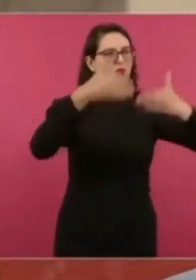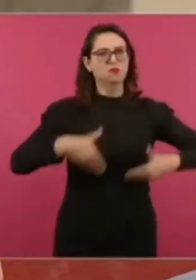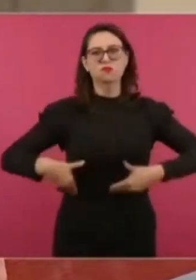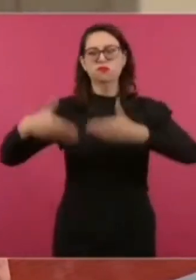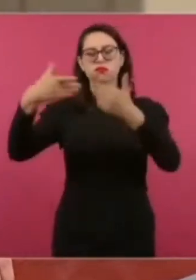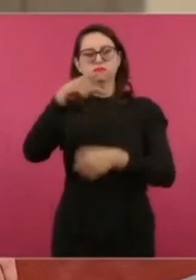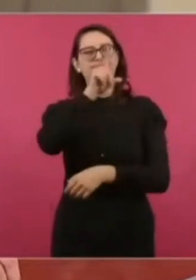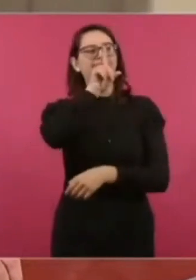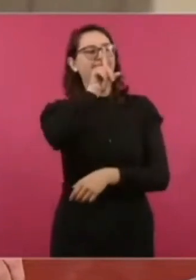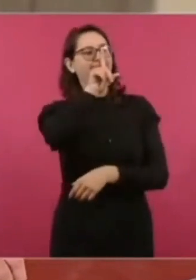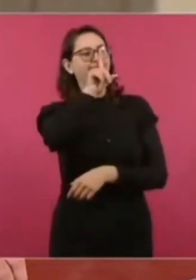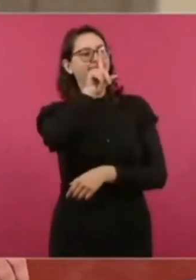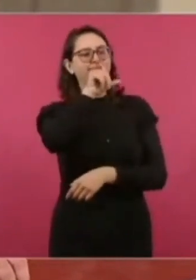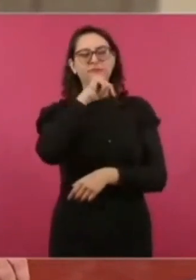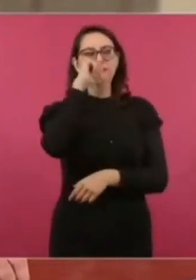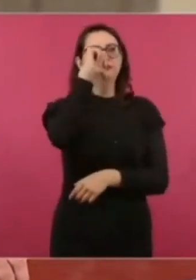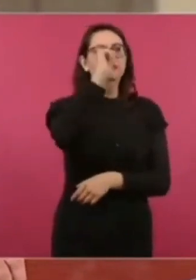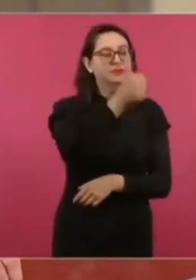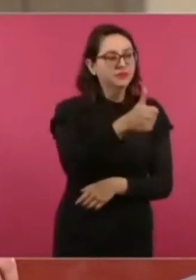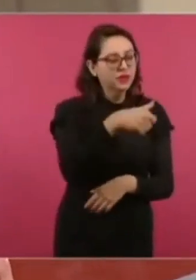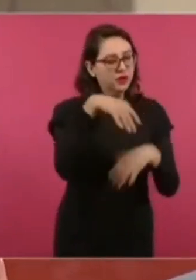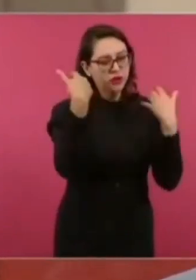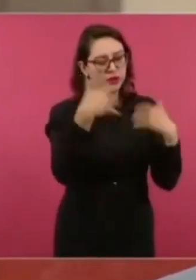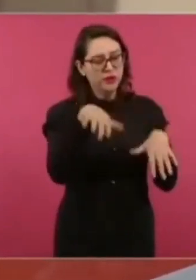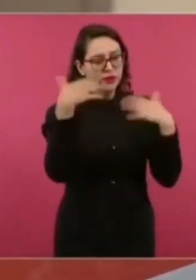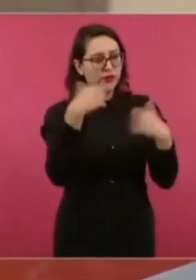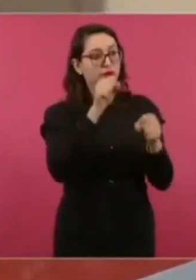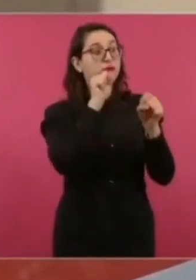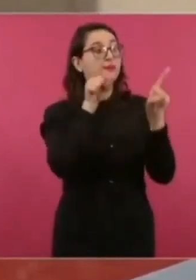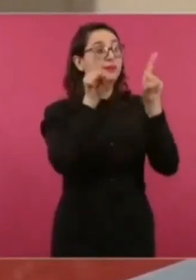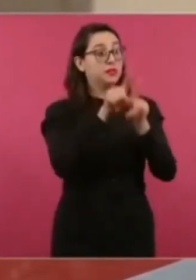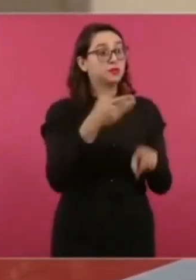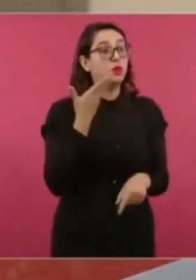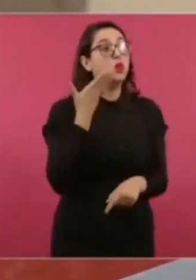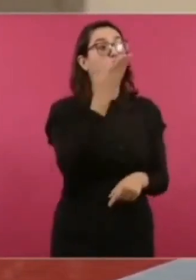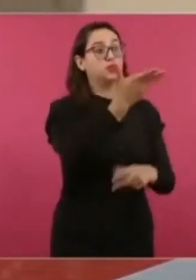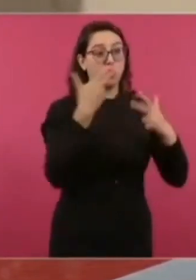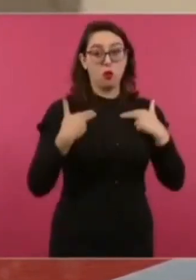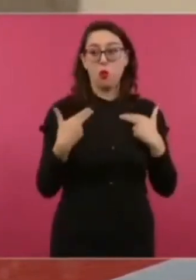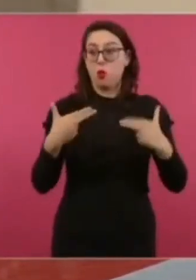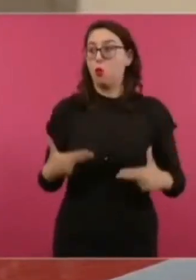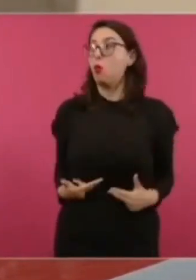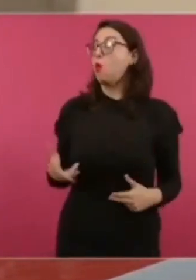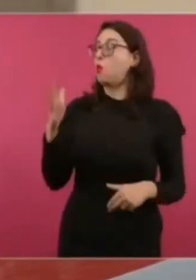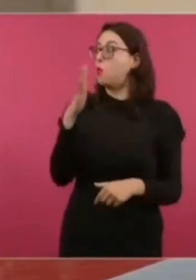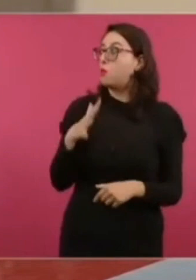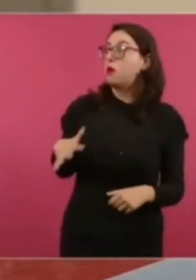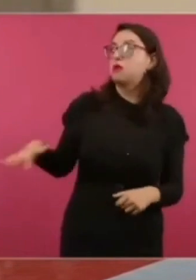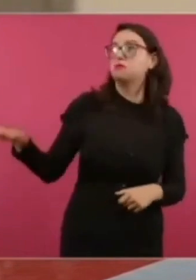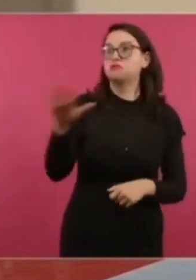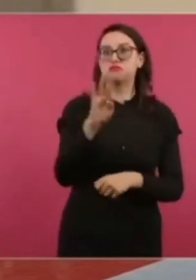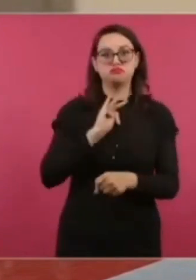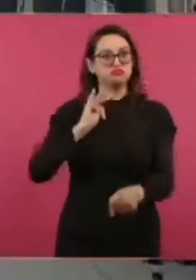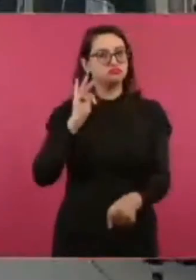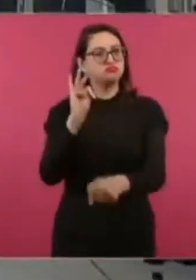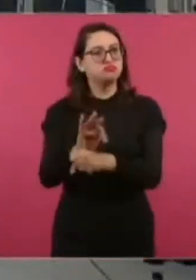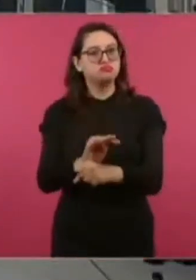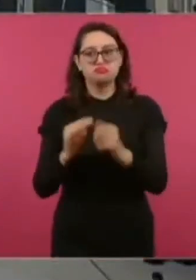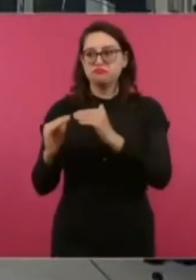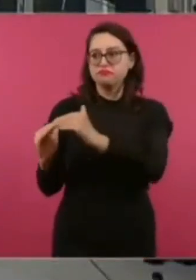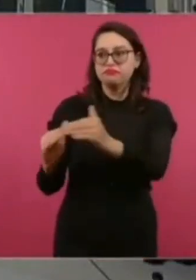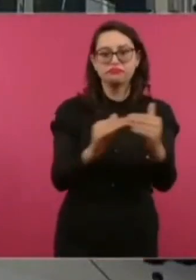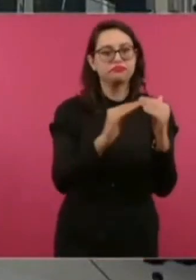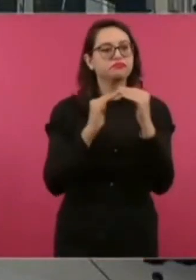de manera irresponsable e inhumana como lo hace el gobernador de Texas al